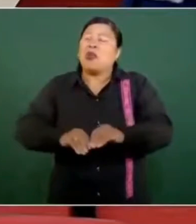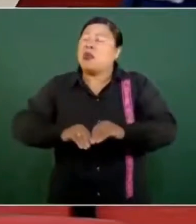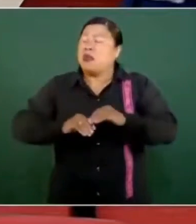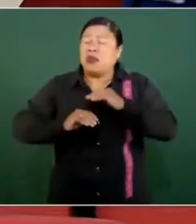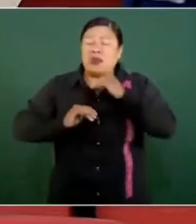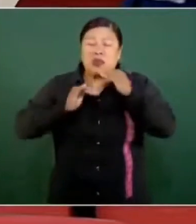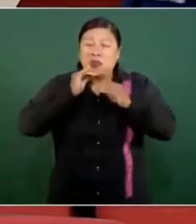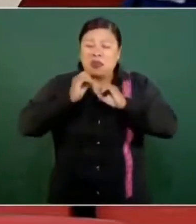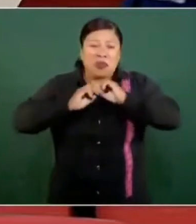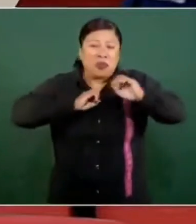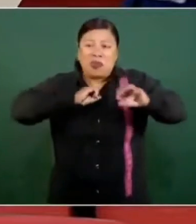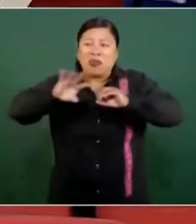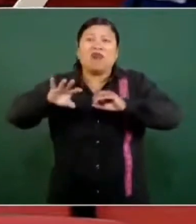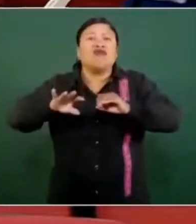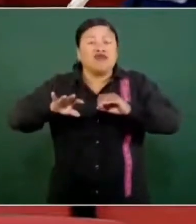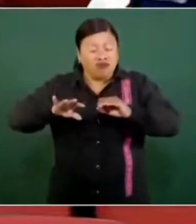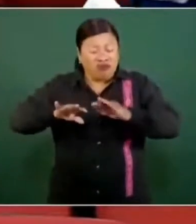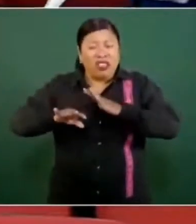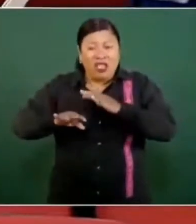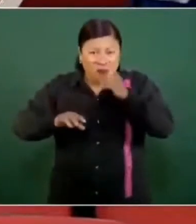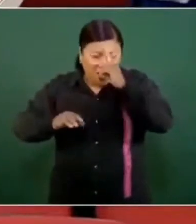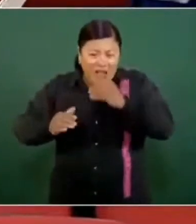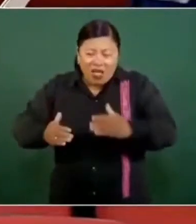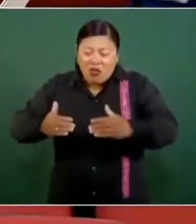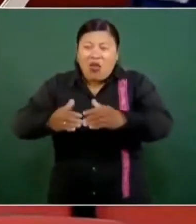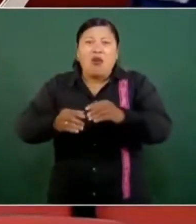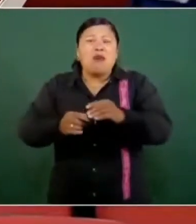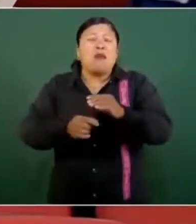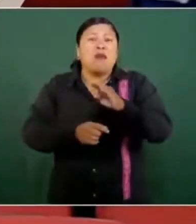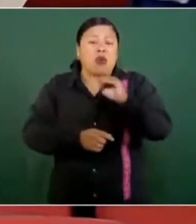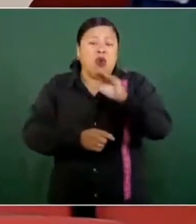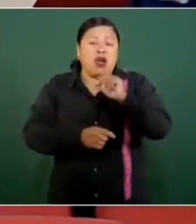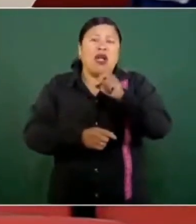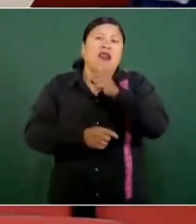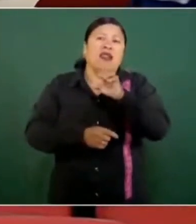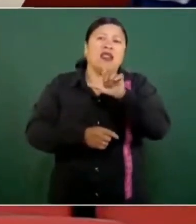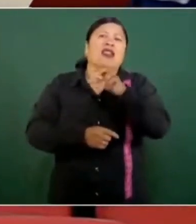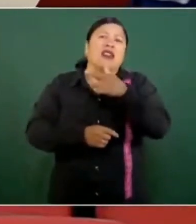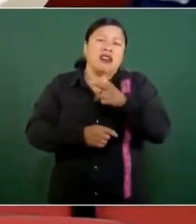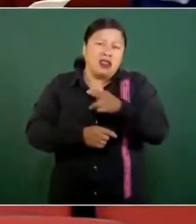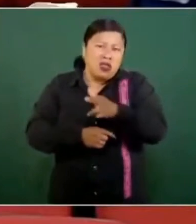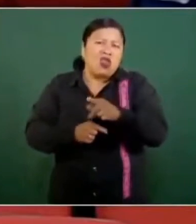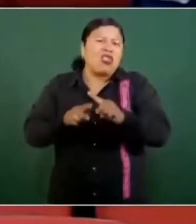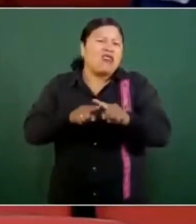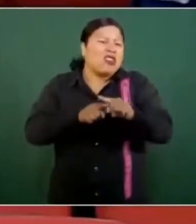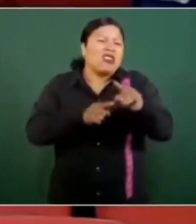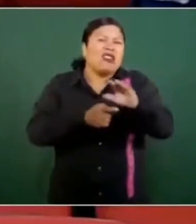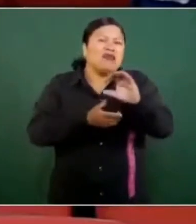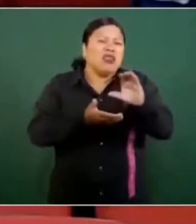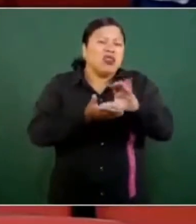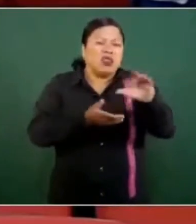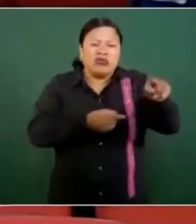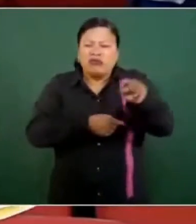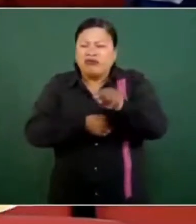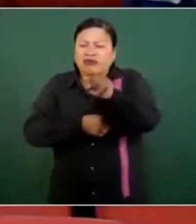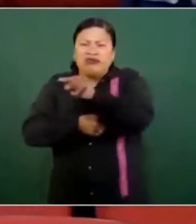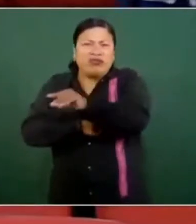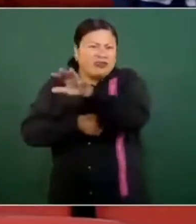friático y a la laguna natural de Boca del Río y diferentes colonias del sur de la ciudad.